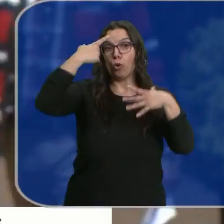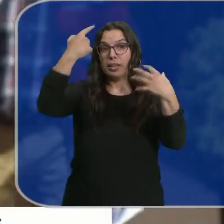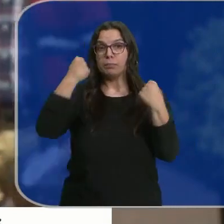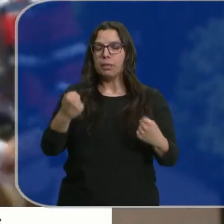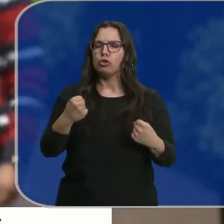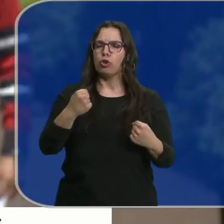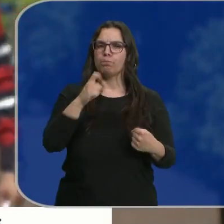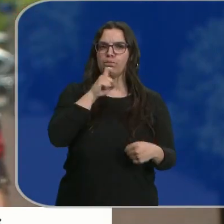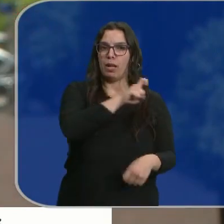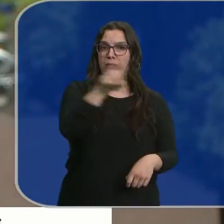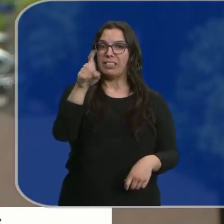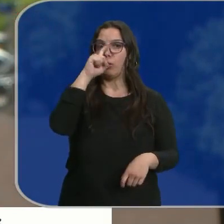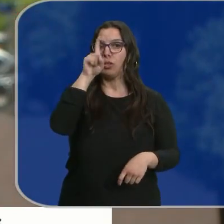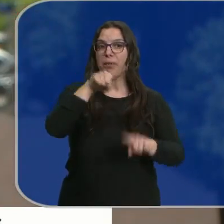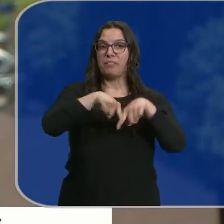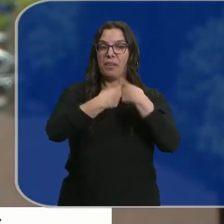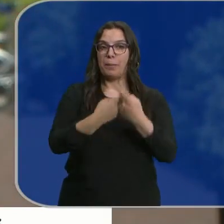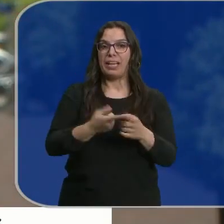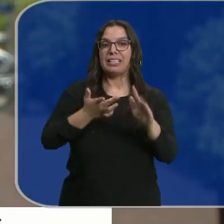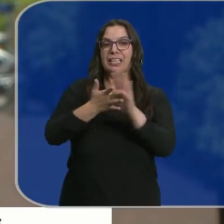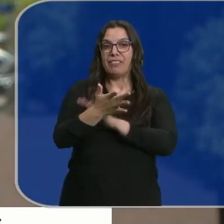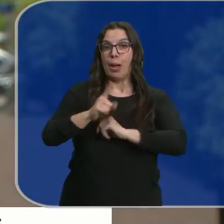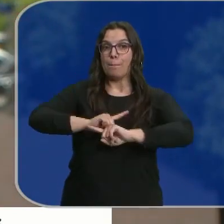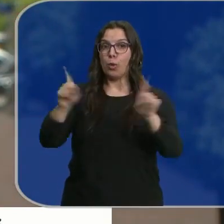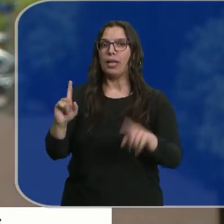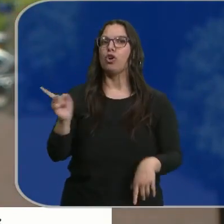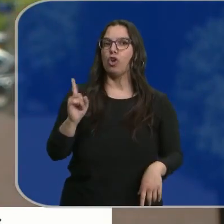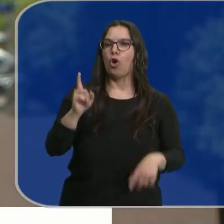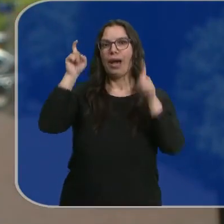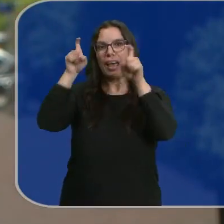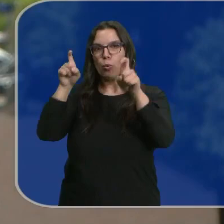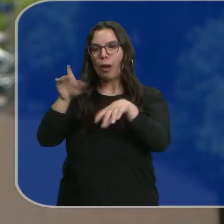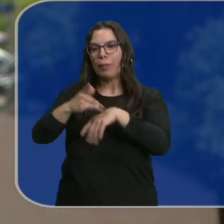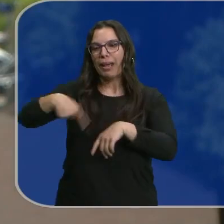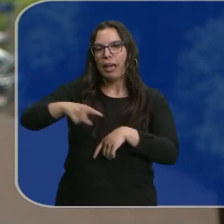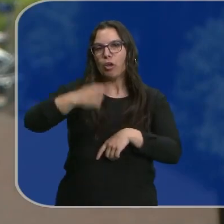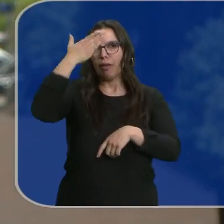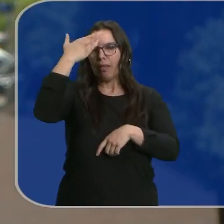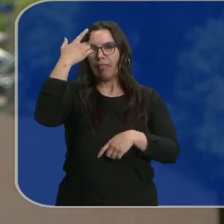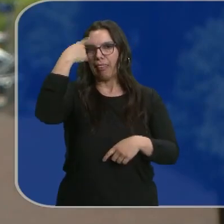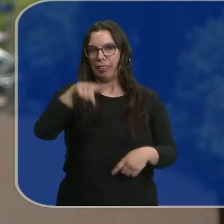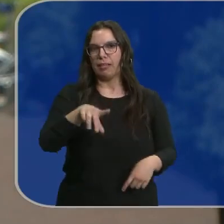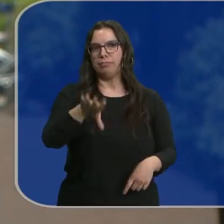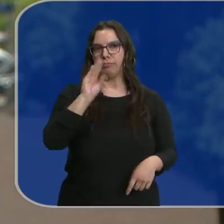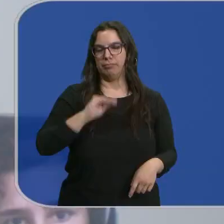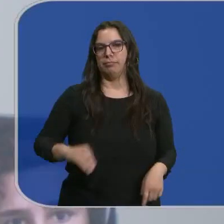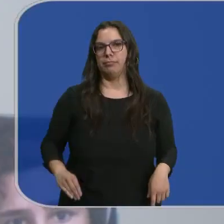alertan de ello y recuerdan a las familias que no se trata de prohibir sino de educar sobre el contenido de las redes sociales.